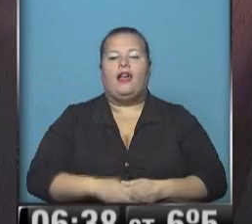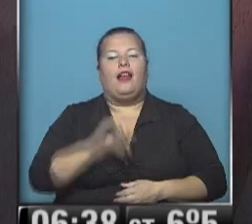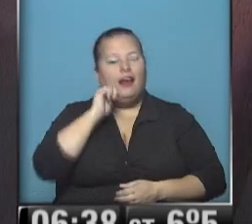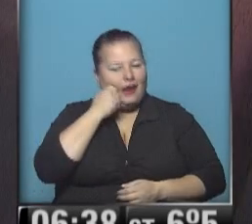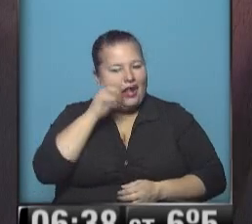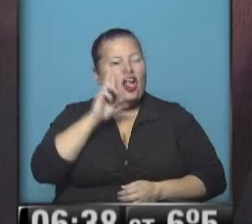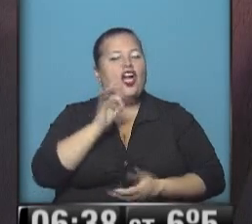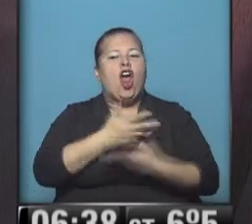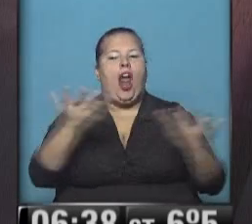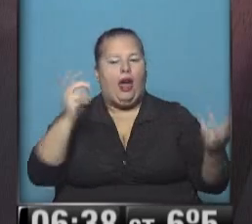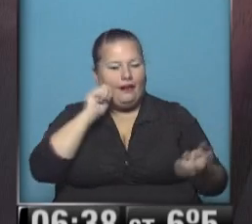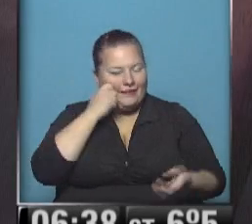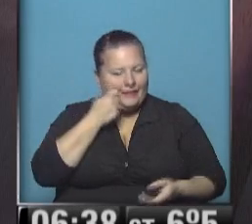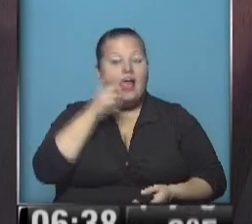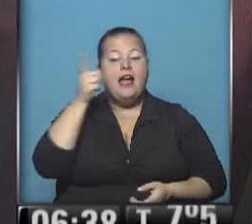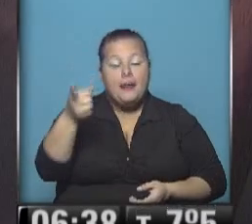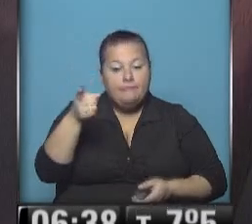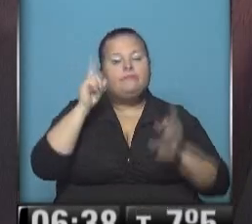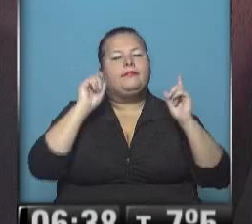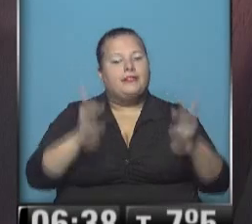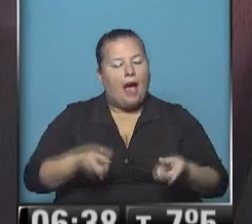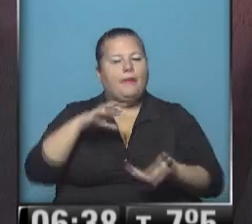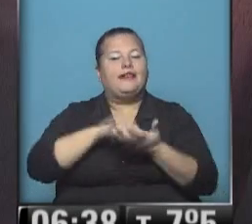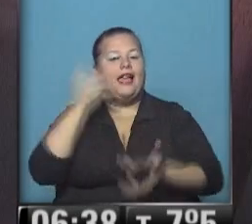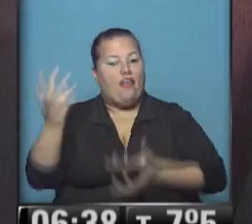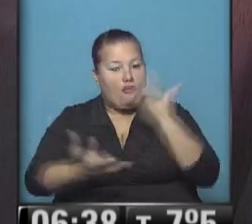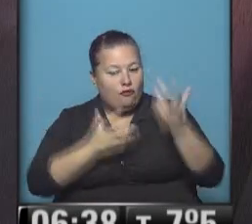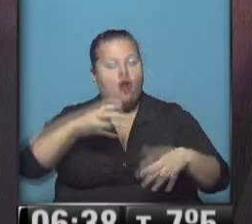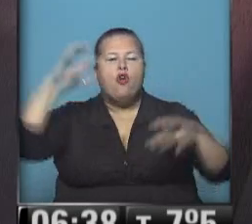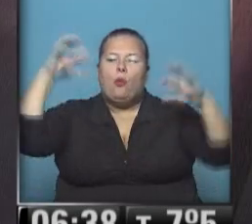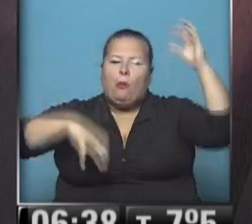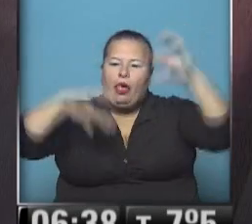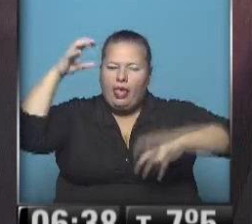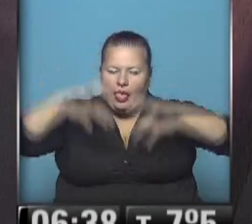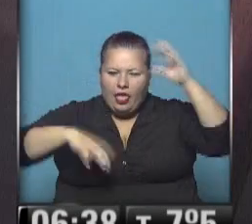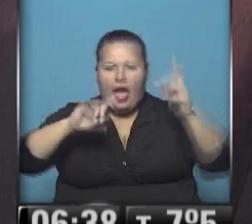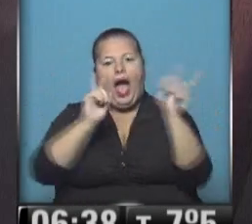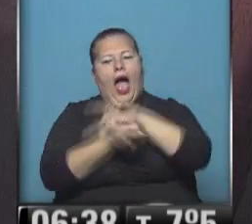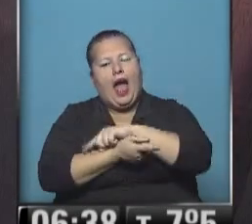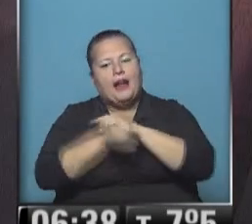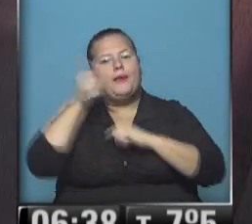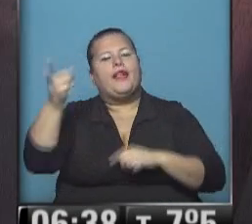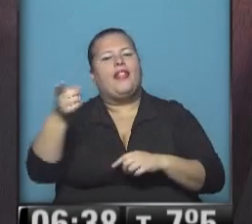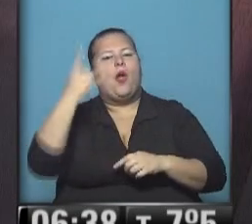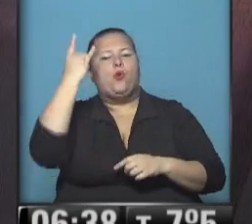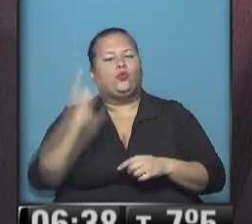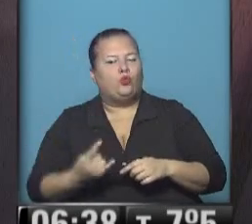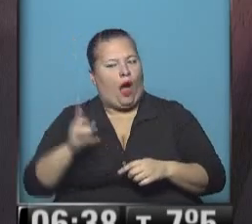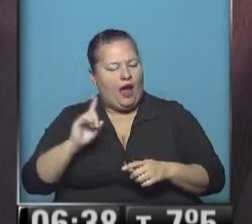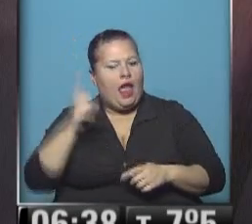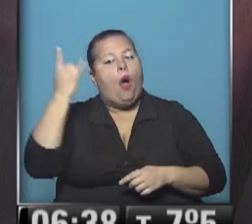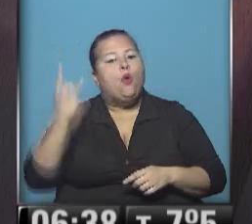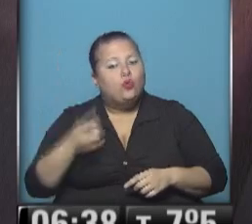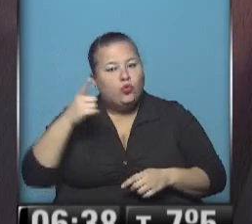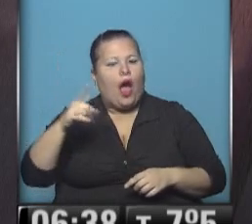lindo, Río Grande. Allí, también en Tierra del Fuego, está lloviznando, contrariamente de lo que pasa en Ushuaia, que